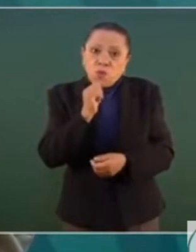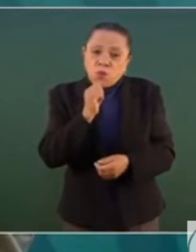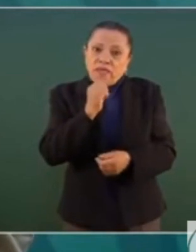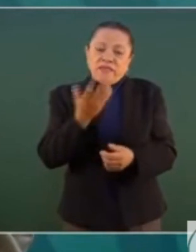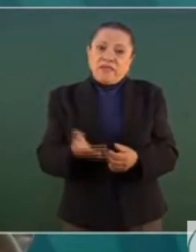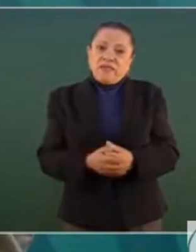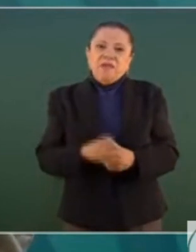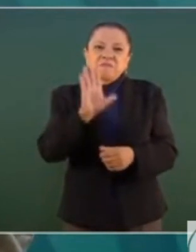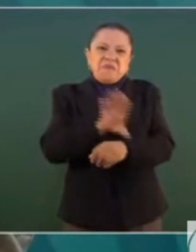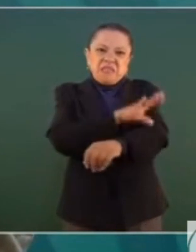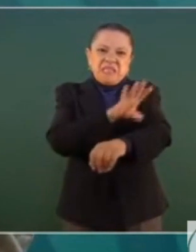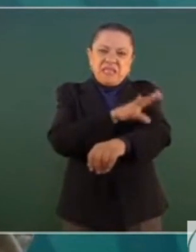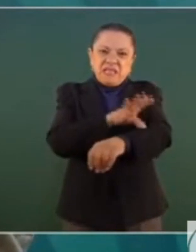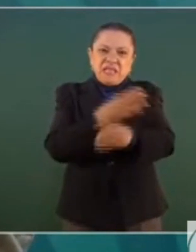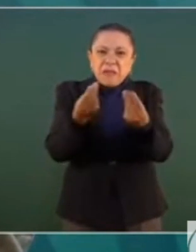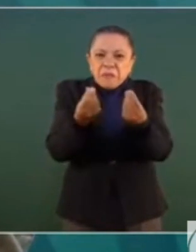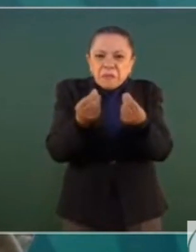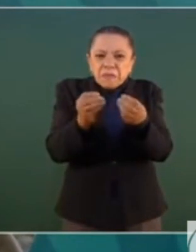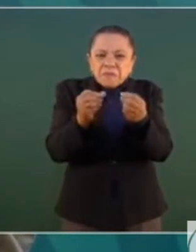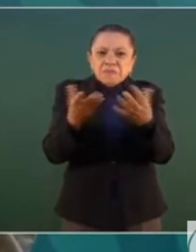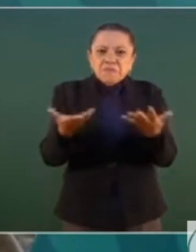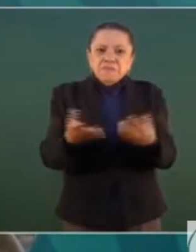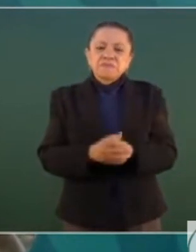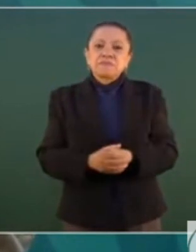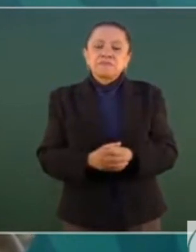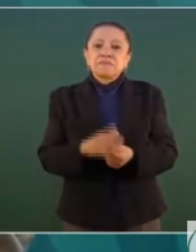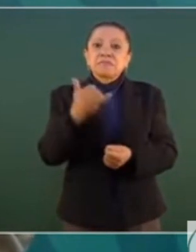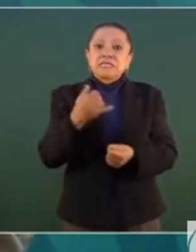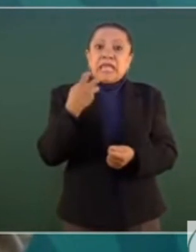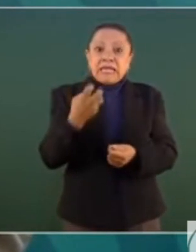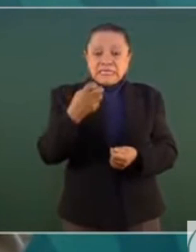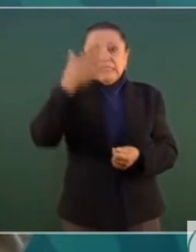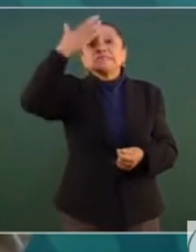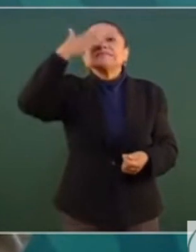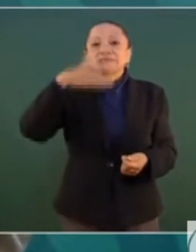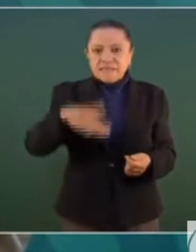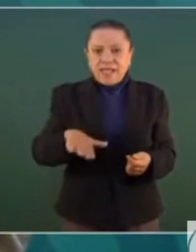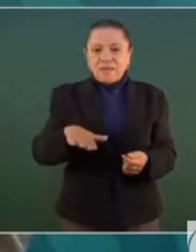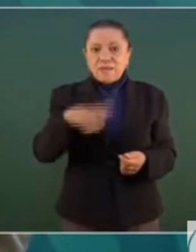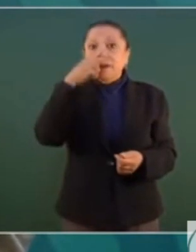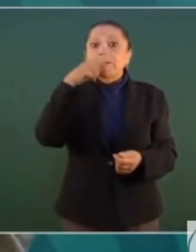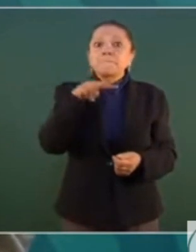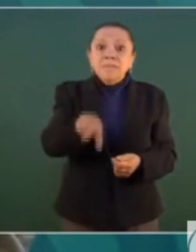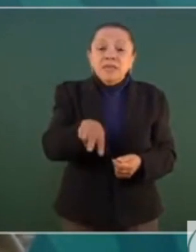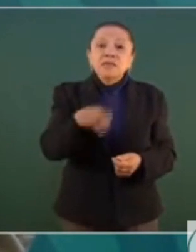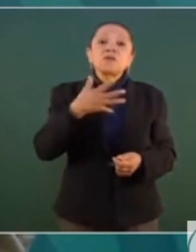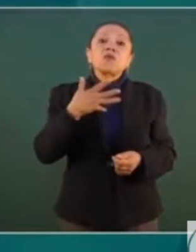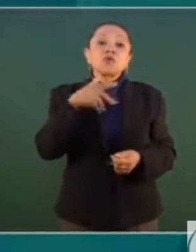Y se sabe que México tiene